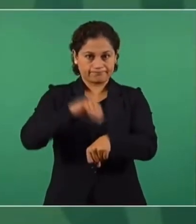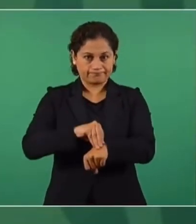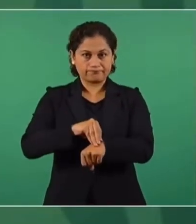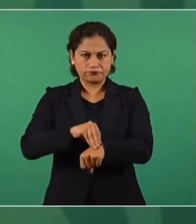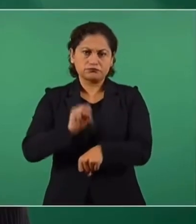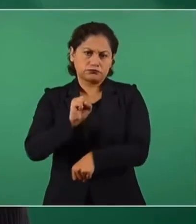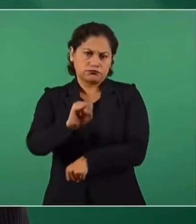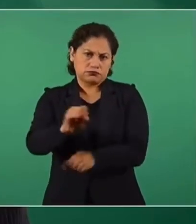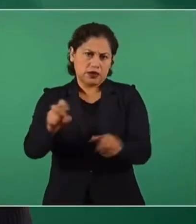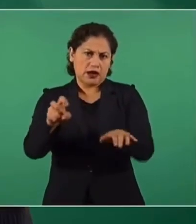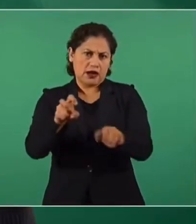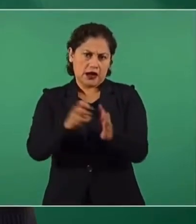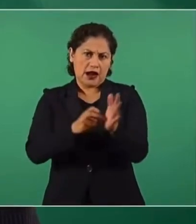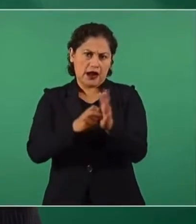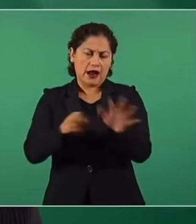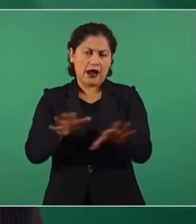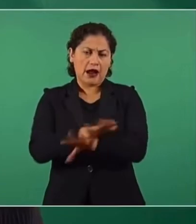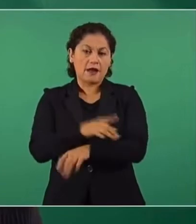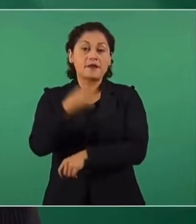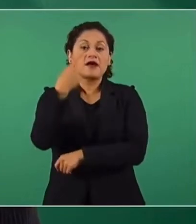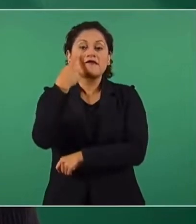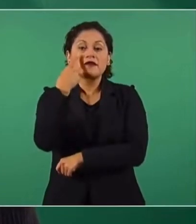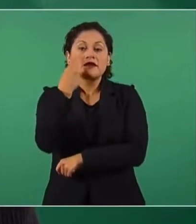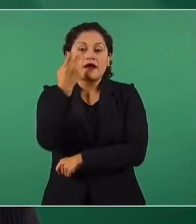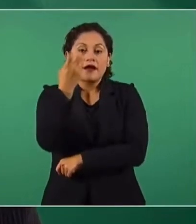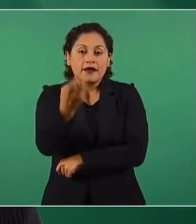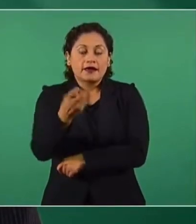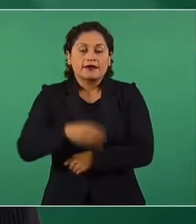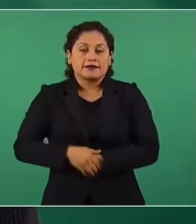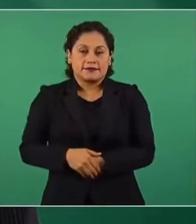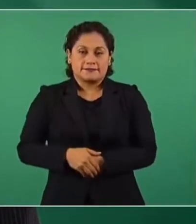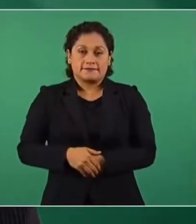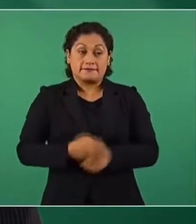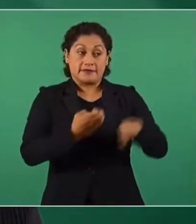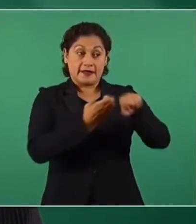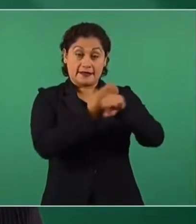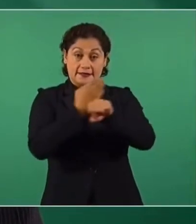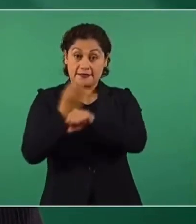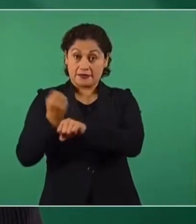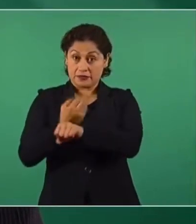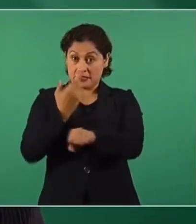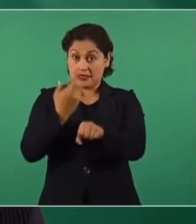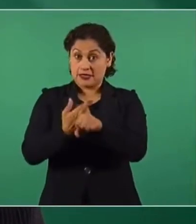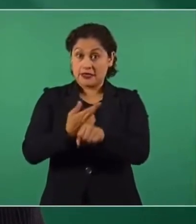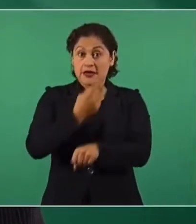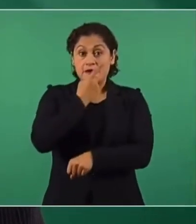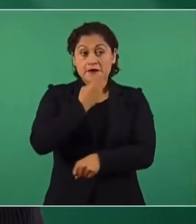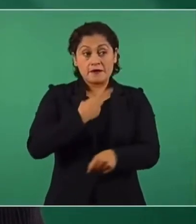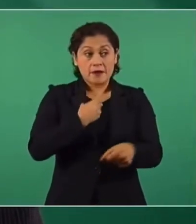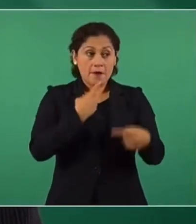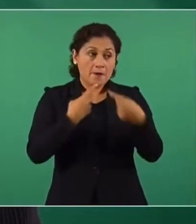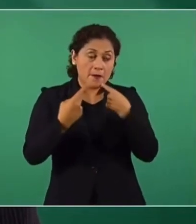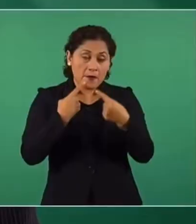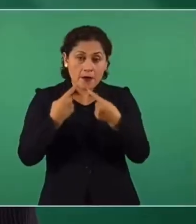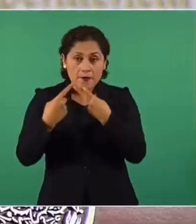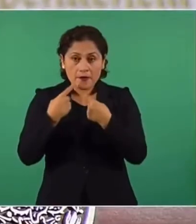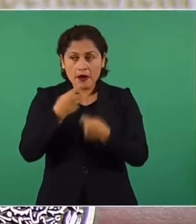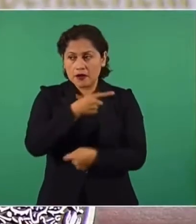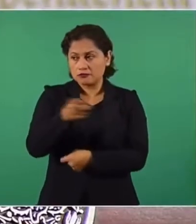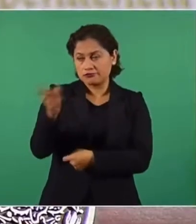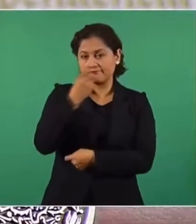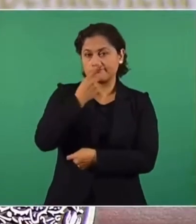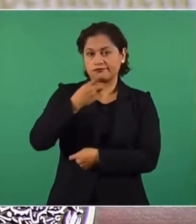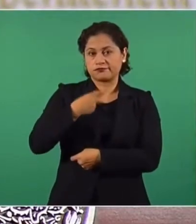cambios. Una de ellas fue, fíjense esa, muchos secretarios de los estados nos decían y nos comentaban eso, oiga, este secretario está